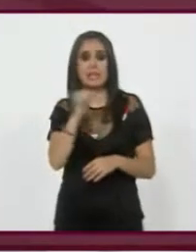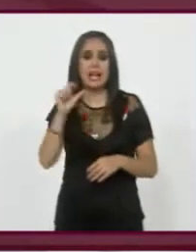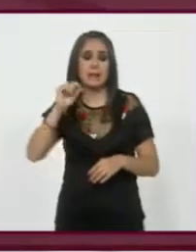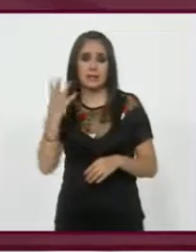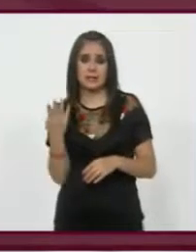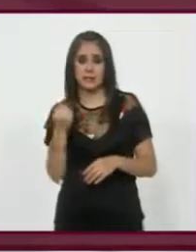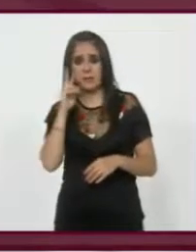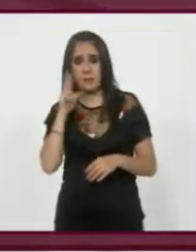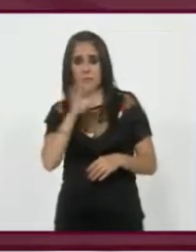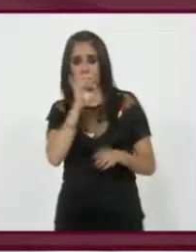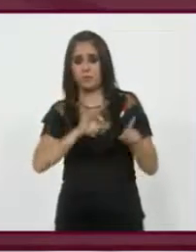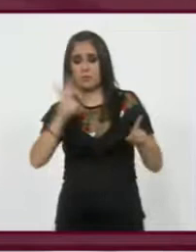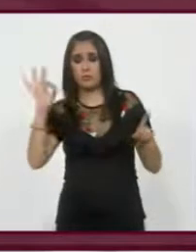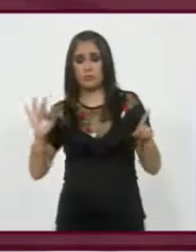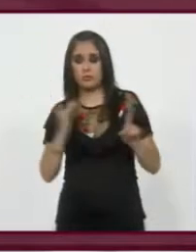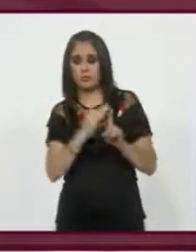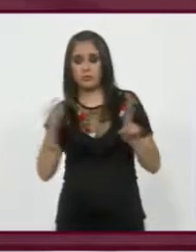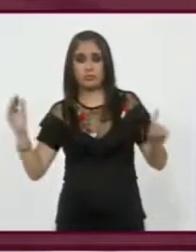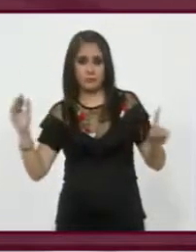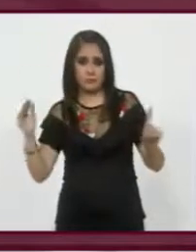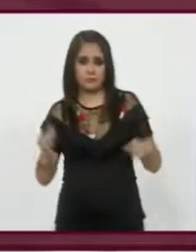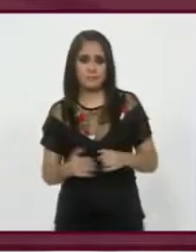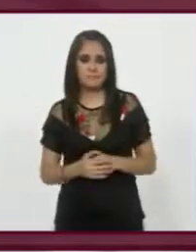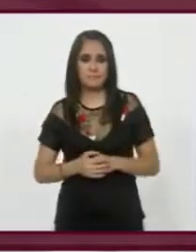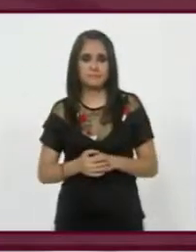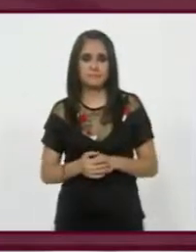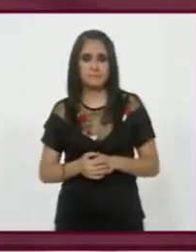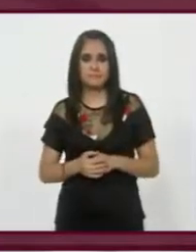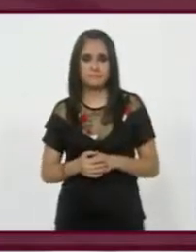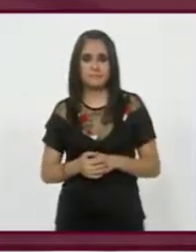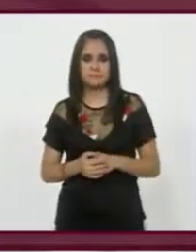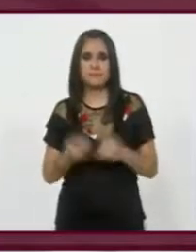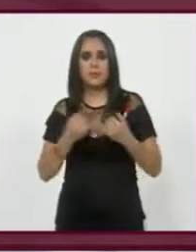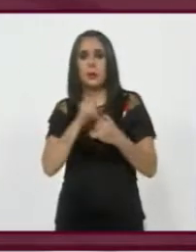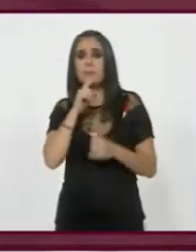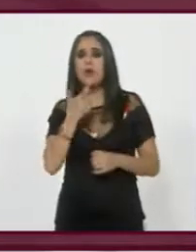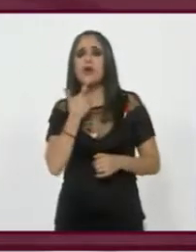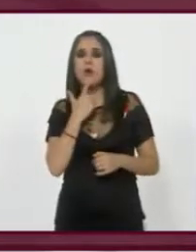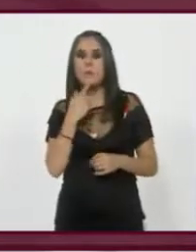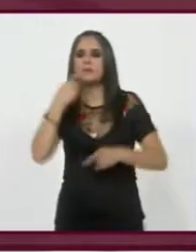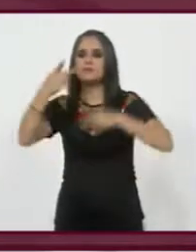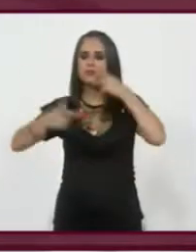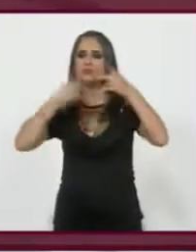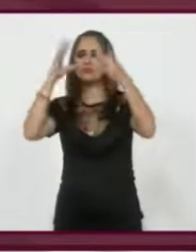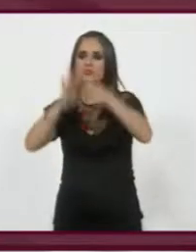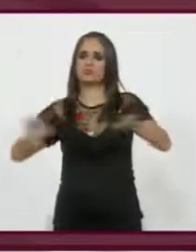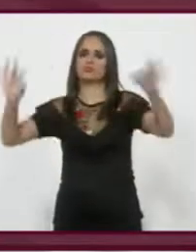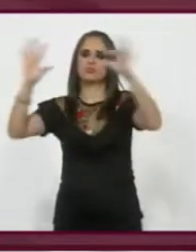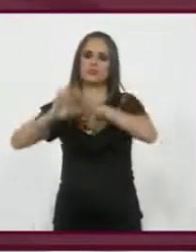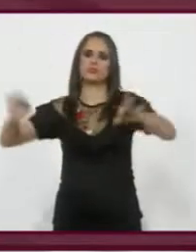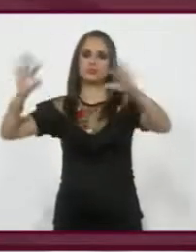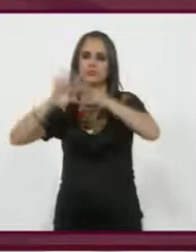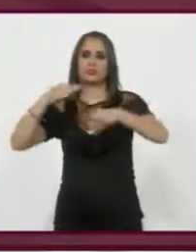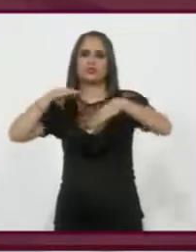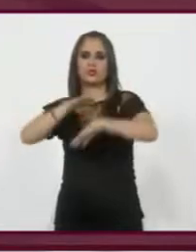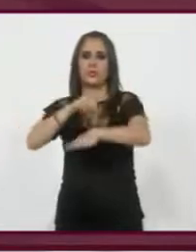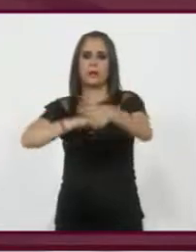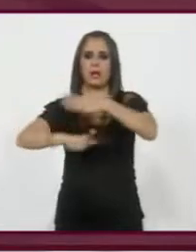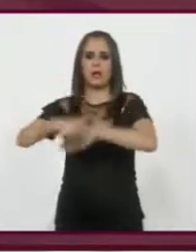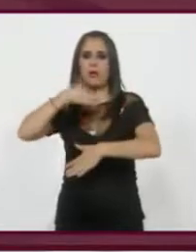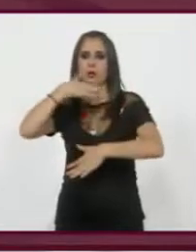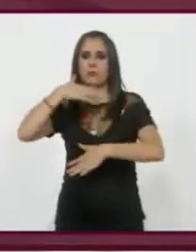desdobla del 15 al 29. Además de lo que pasó, ¿cómo tuvo la capacidad López Obrador de hacerlo tema? Exactamente. Además de que era